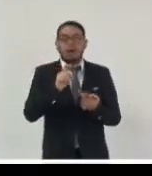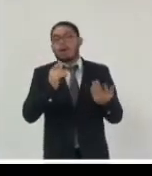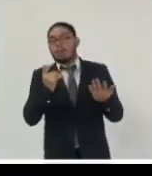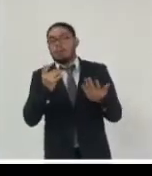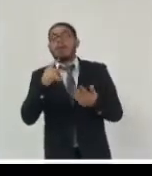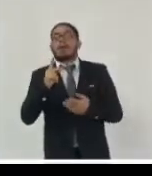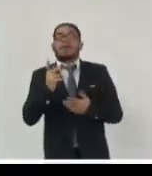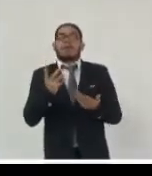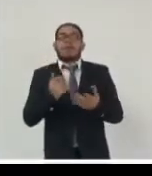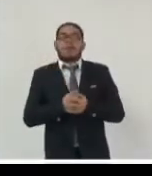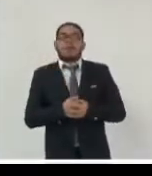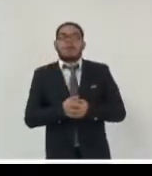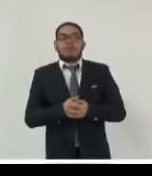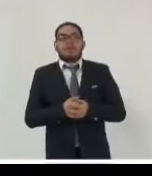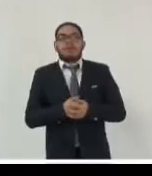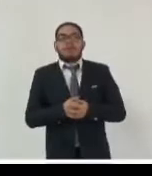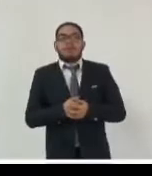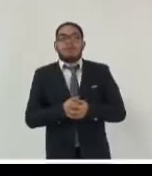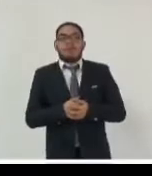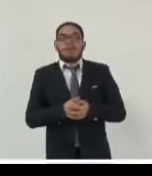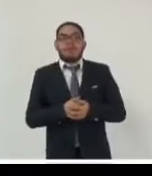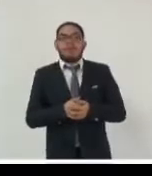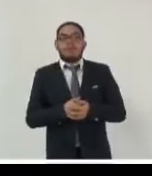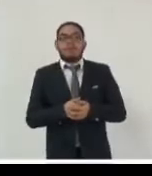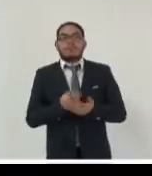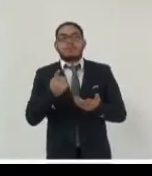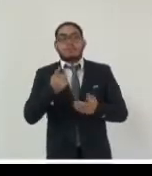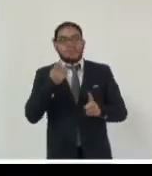en nuestros lares es conveniente subrayar